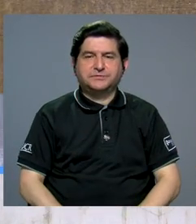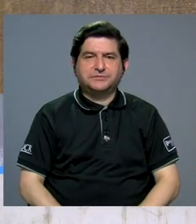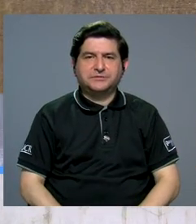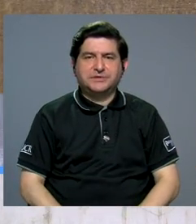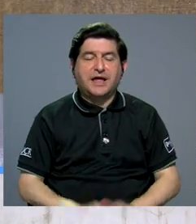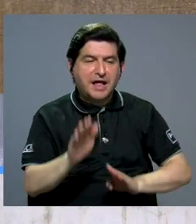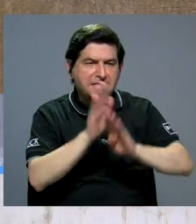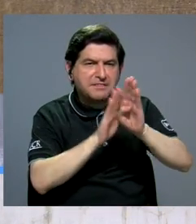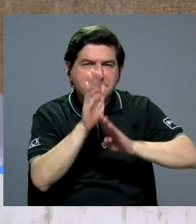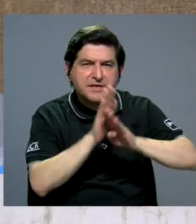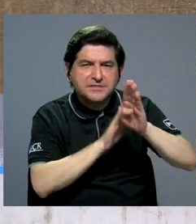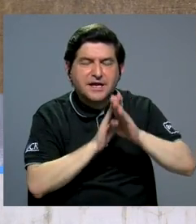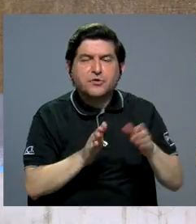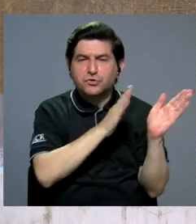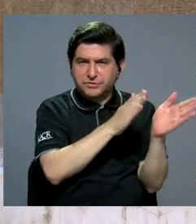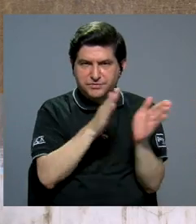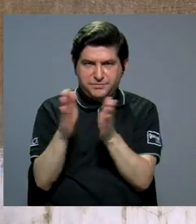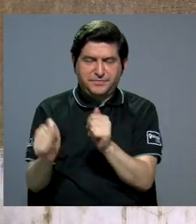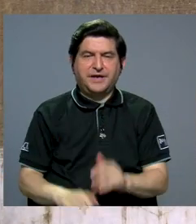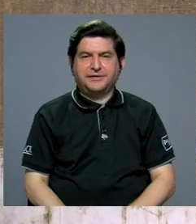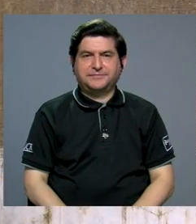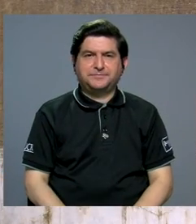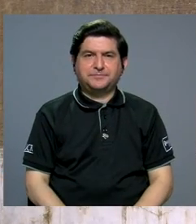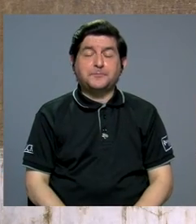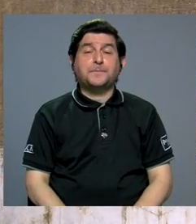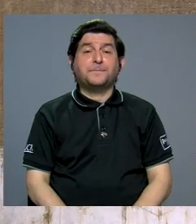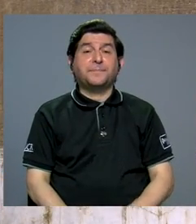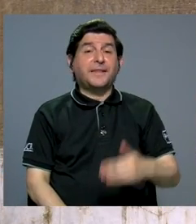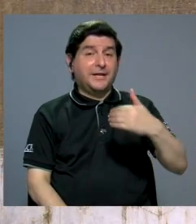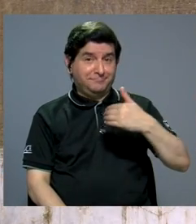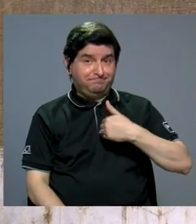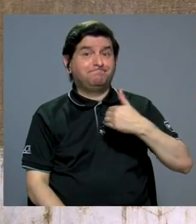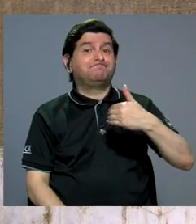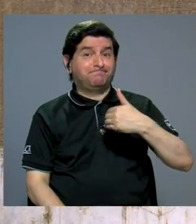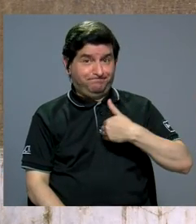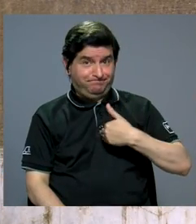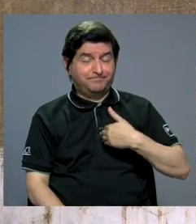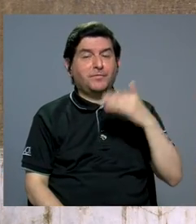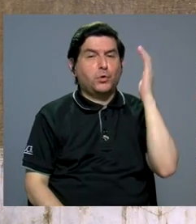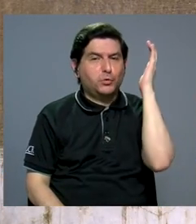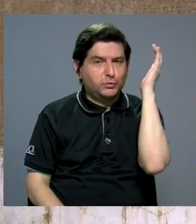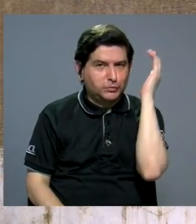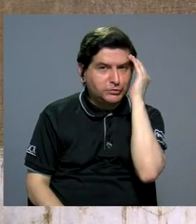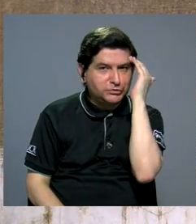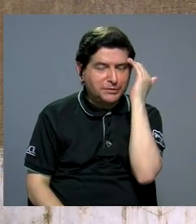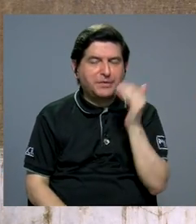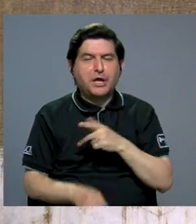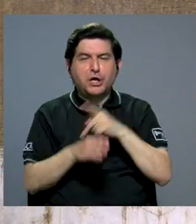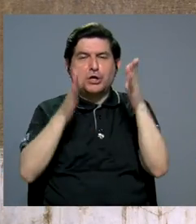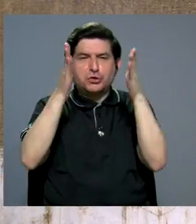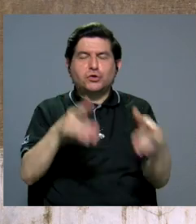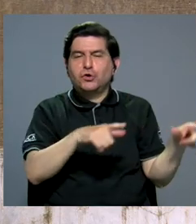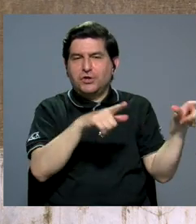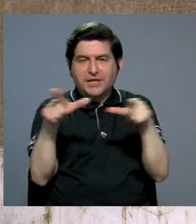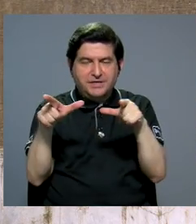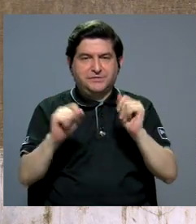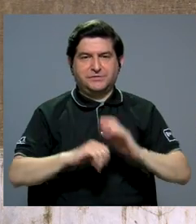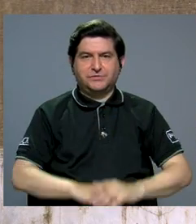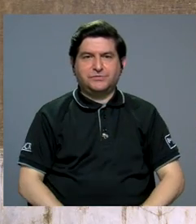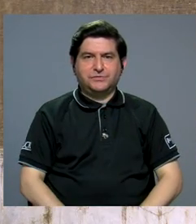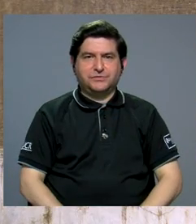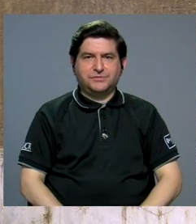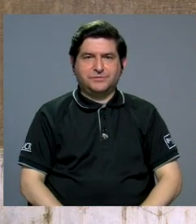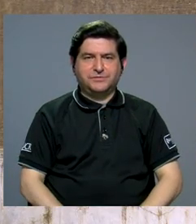posibilidad de desarrollo de este plan, porque tiene el conocimiento y los profesionales disponibles para ellos.